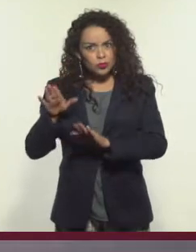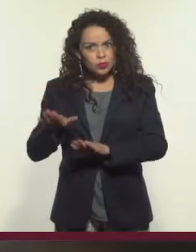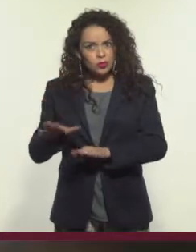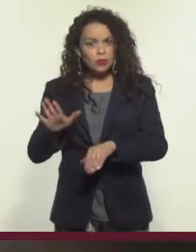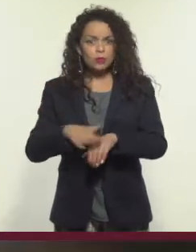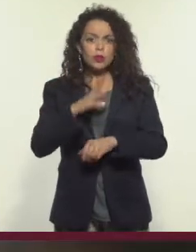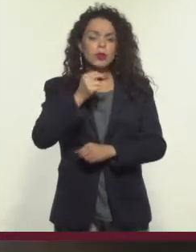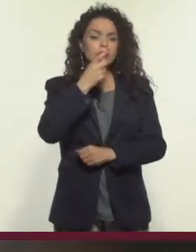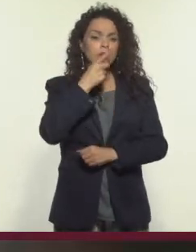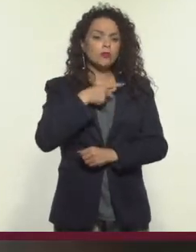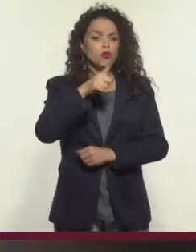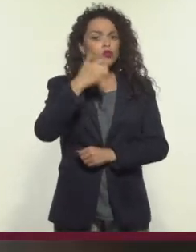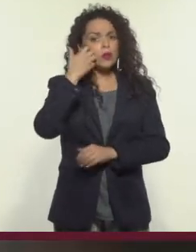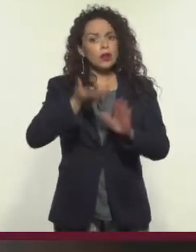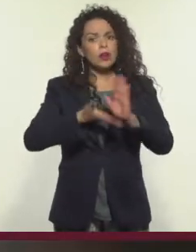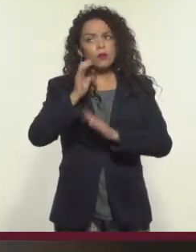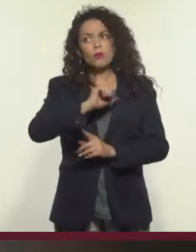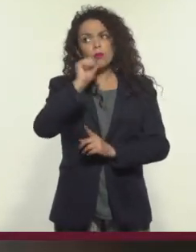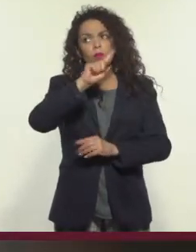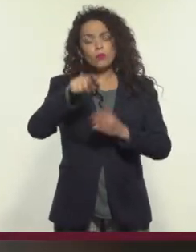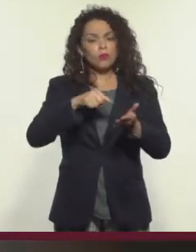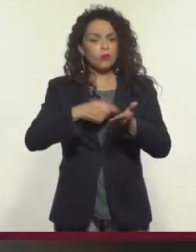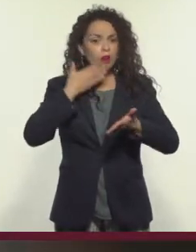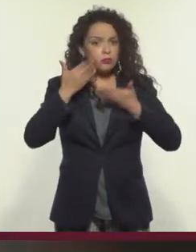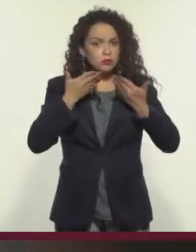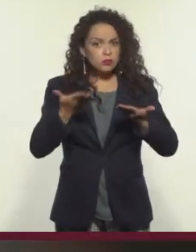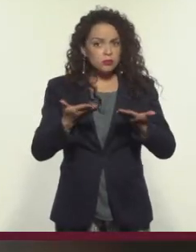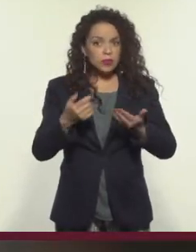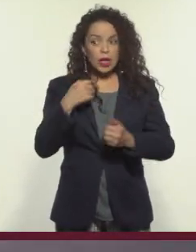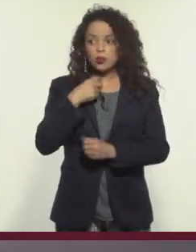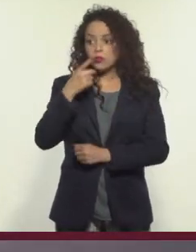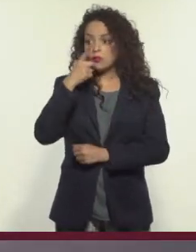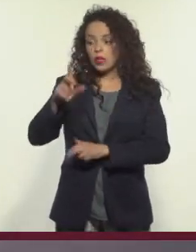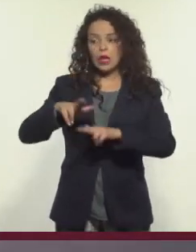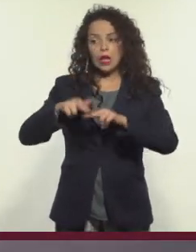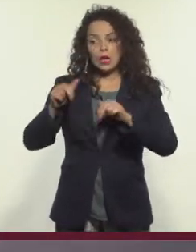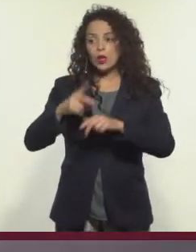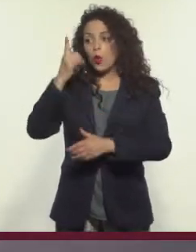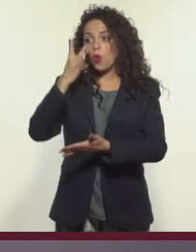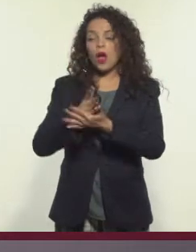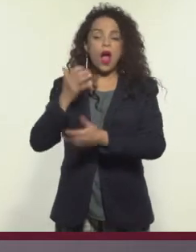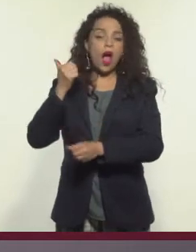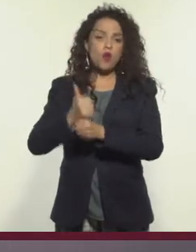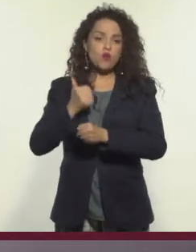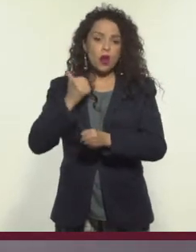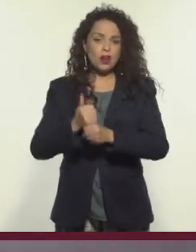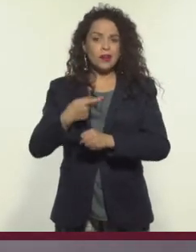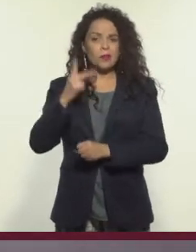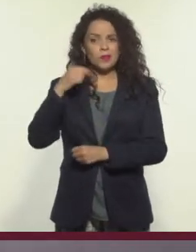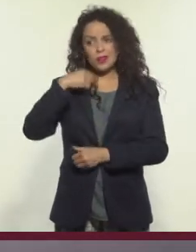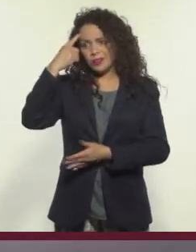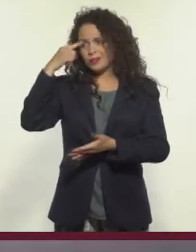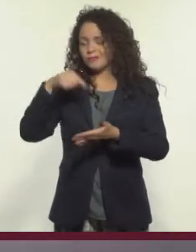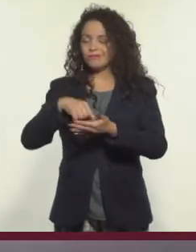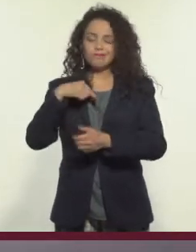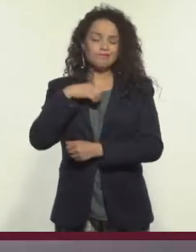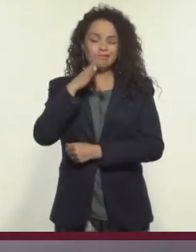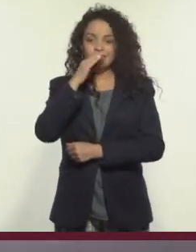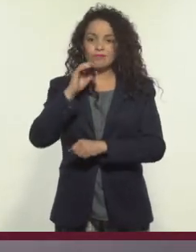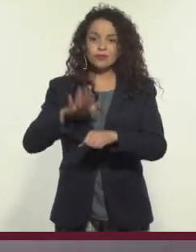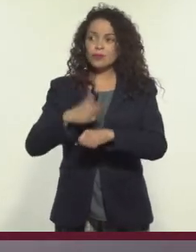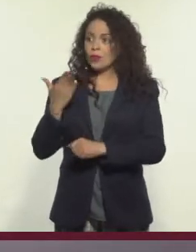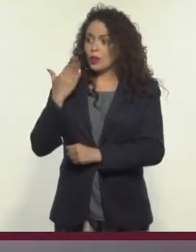¿Por qué no me habías contado que te quieres ir a estudiar a otro lado? No le he dicho a nadie más que al abuelo. Y yo creo que no voy a poder.